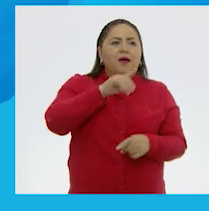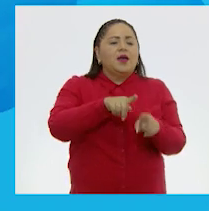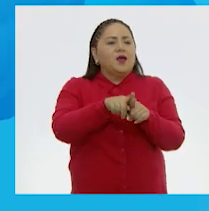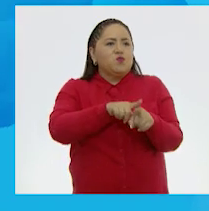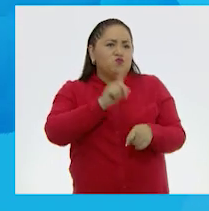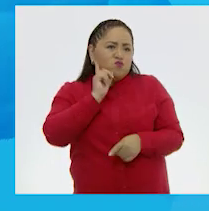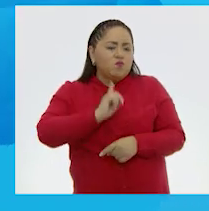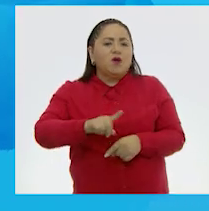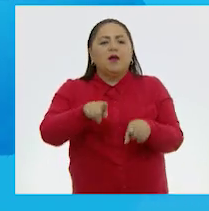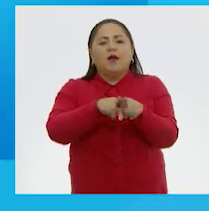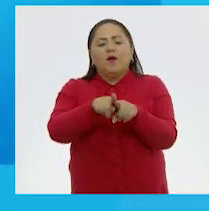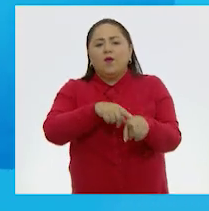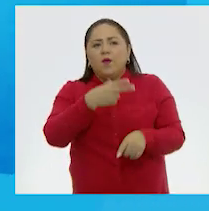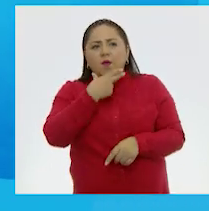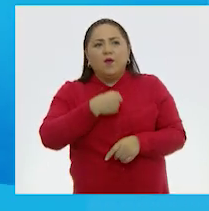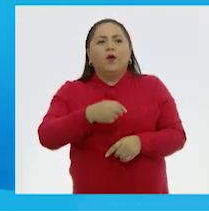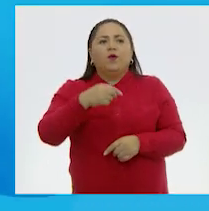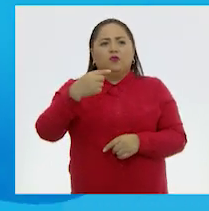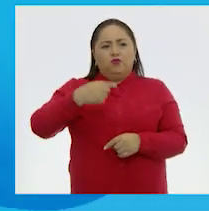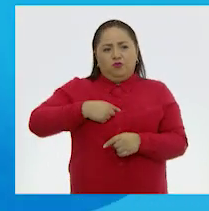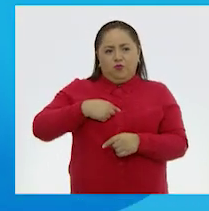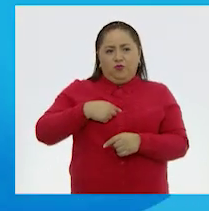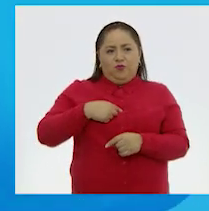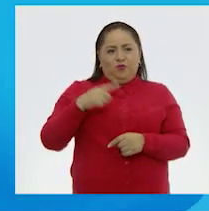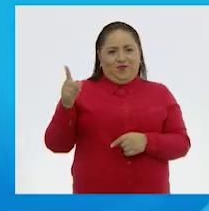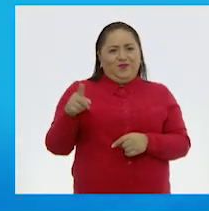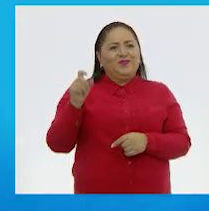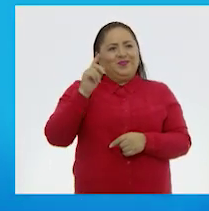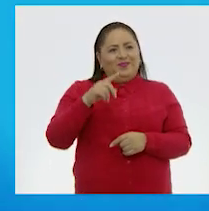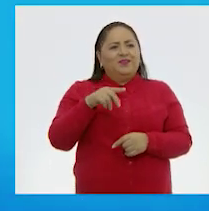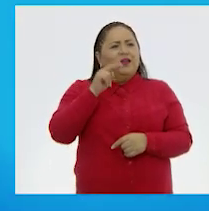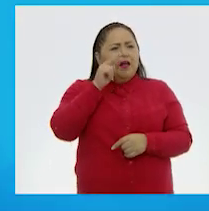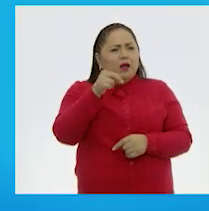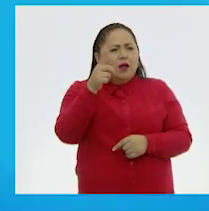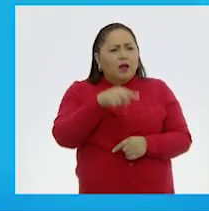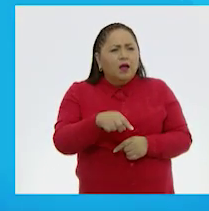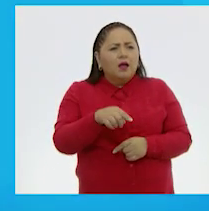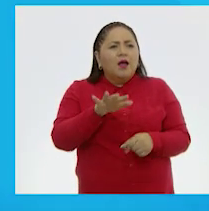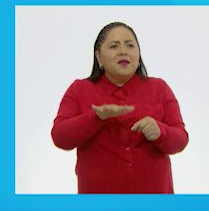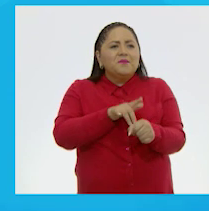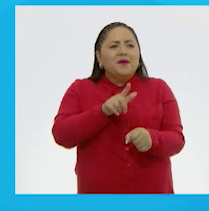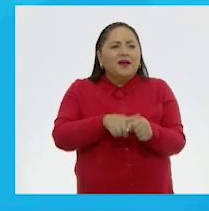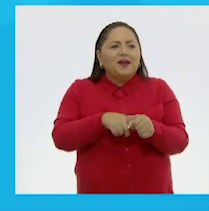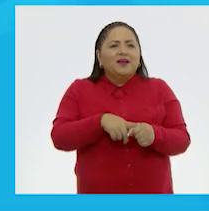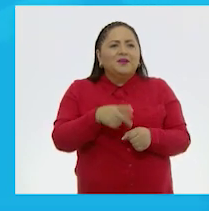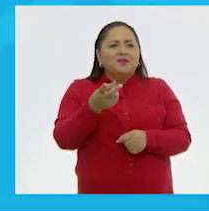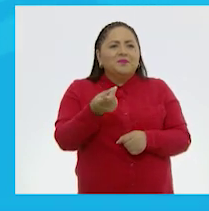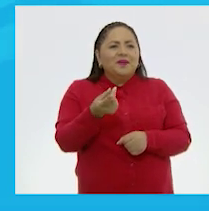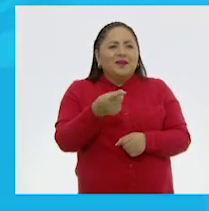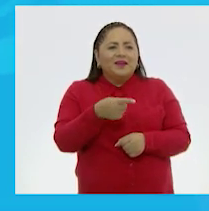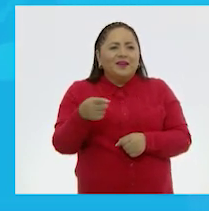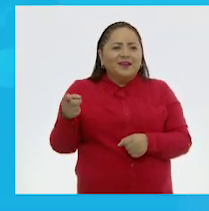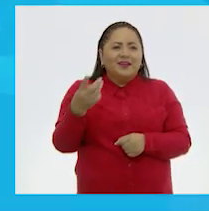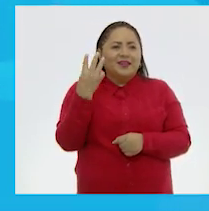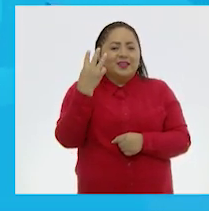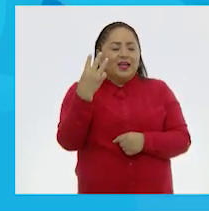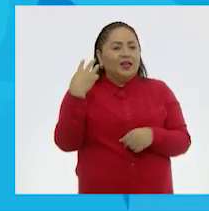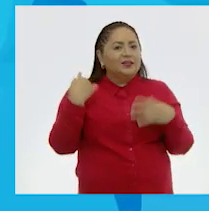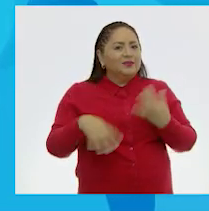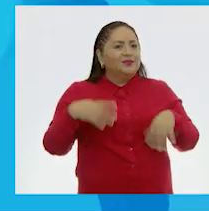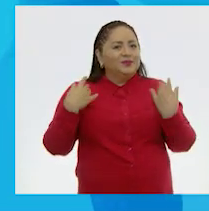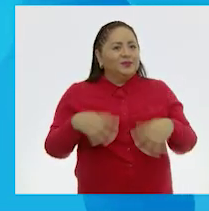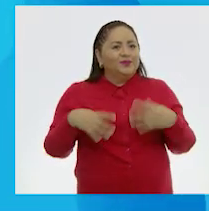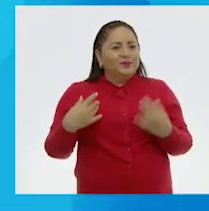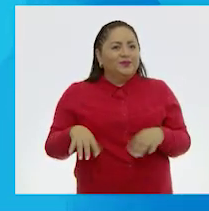mamá, a la hermana, al hermano, y se pone a él, a Christopher. Y sus mascotas. las mascotas, que tiene tres. Por